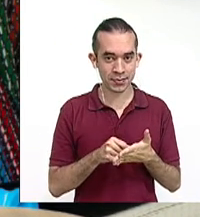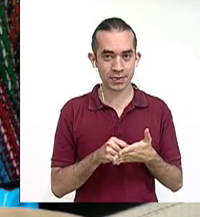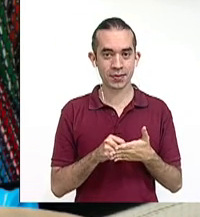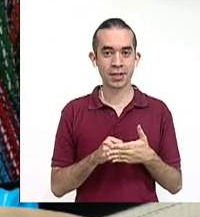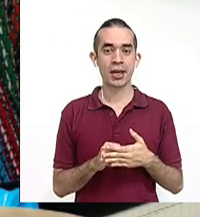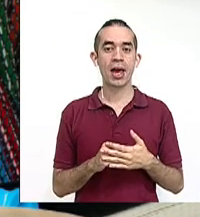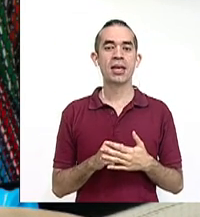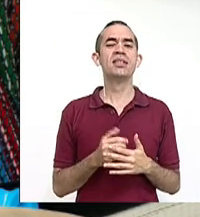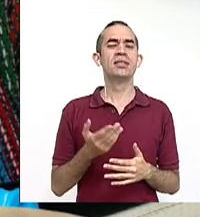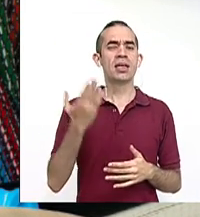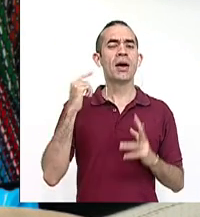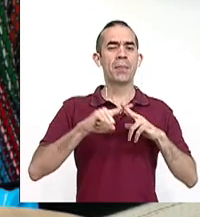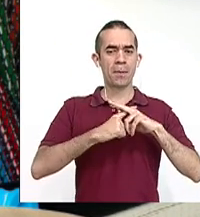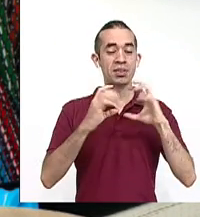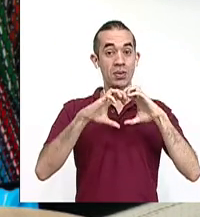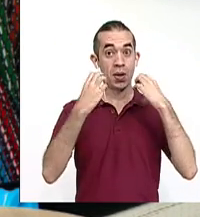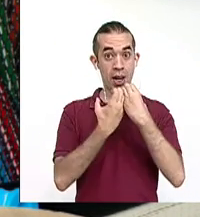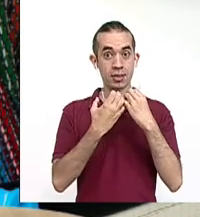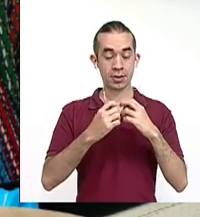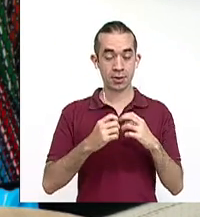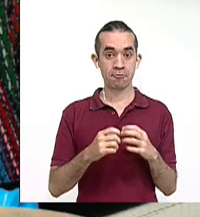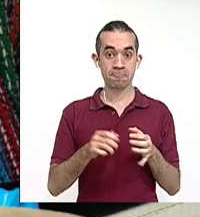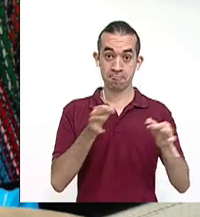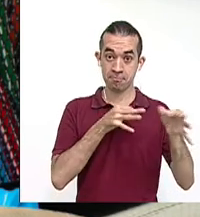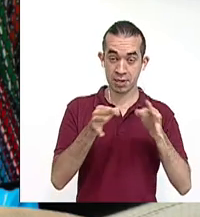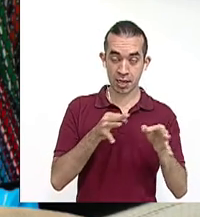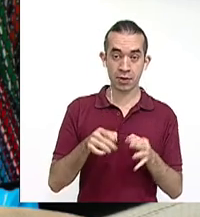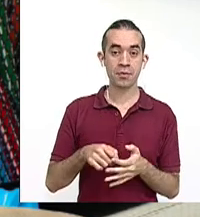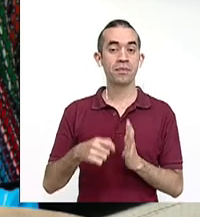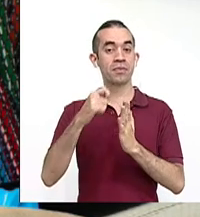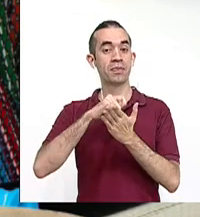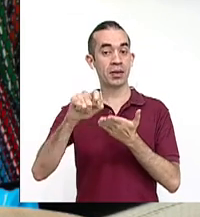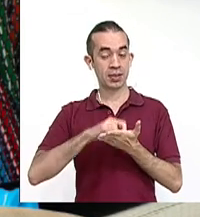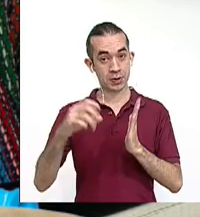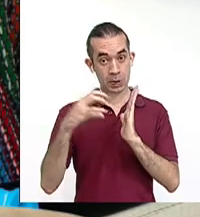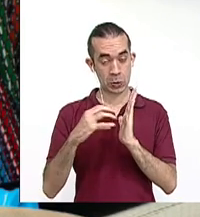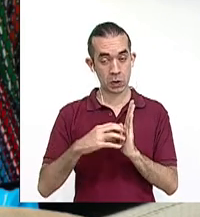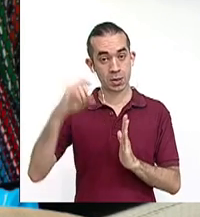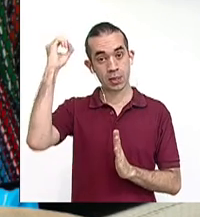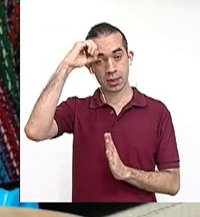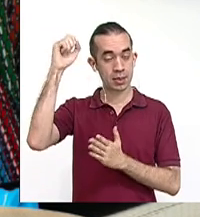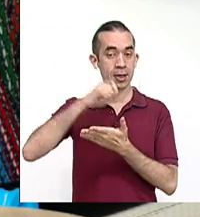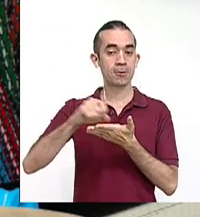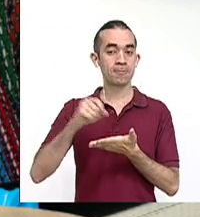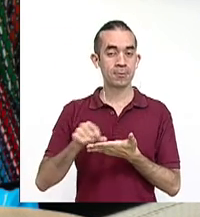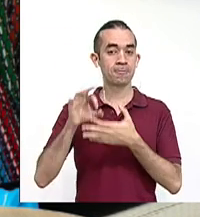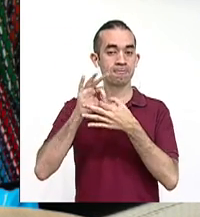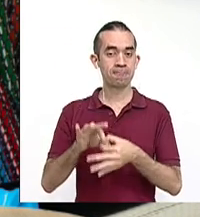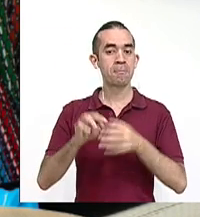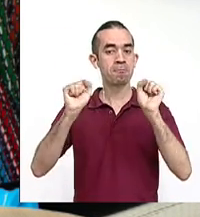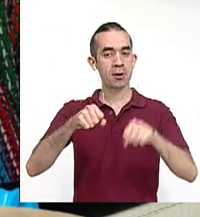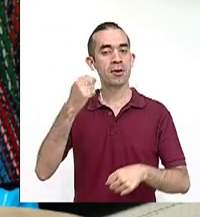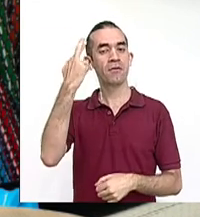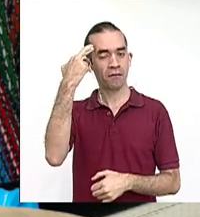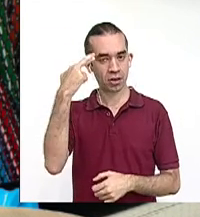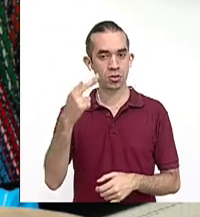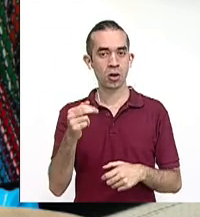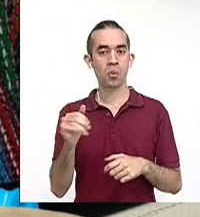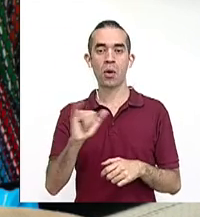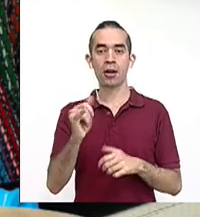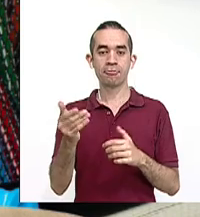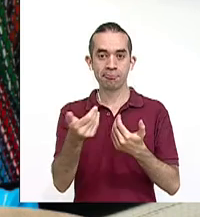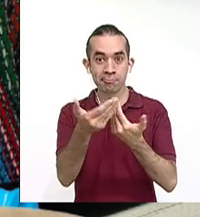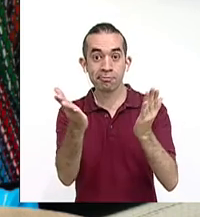explicamos al inicio de la clase, Los textos ensayísticos nos invitan a la reflexión. Son textos que nos abren el diálogo.